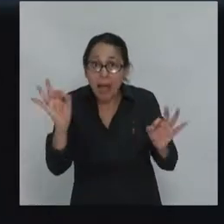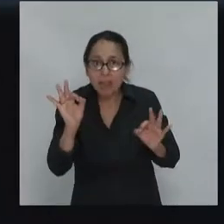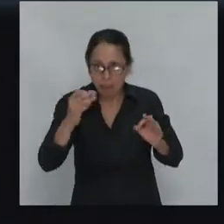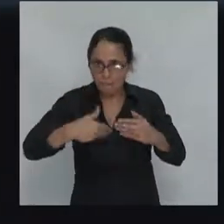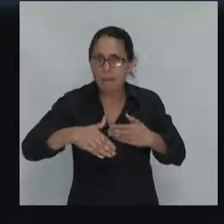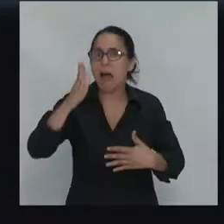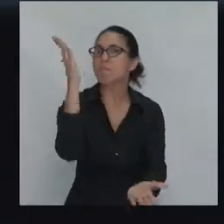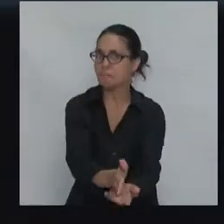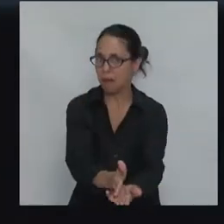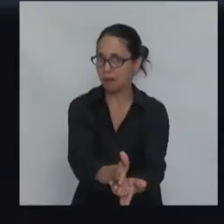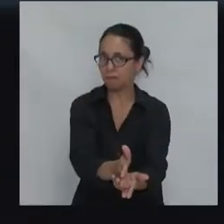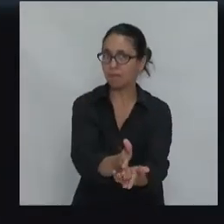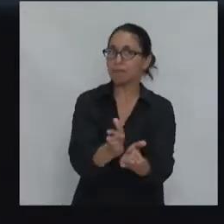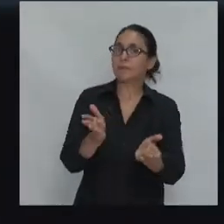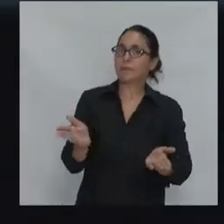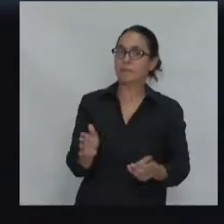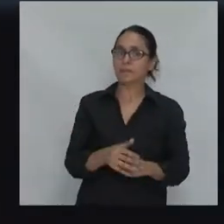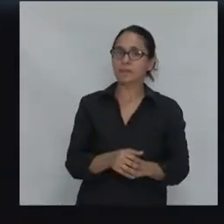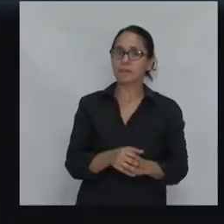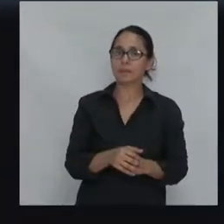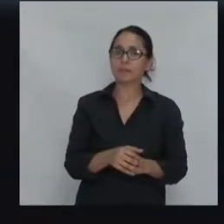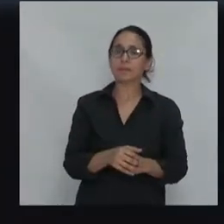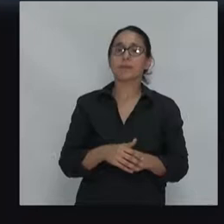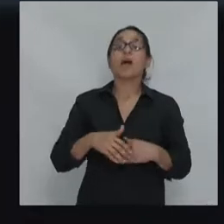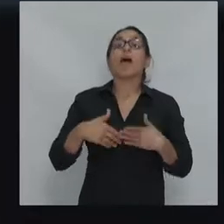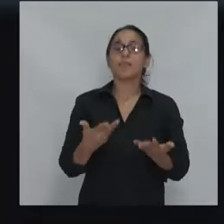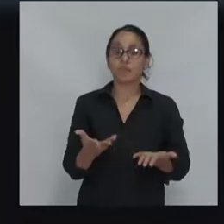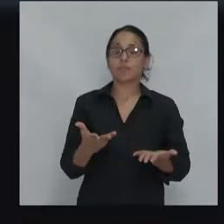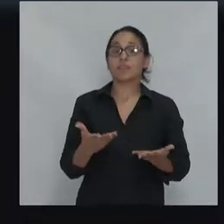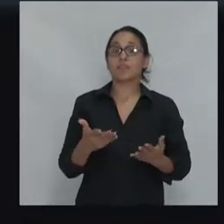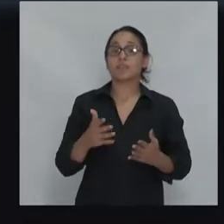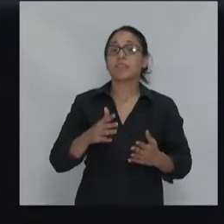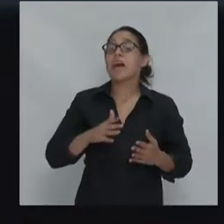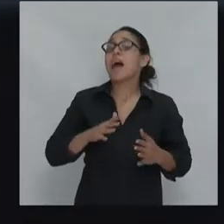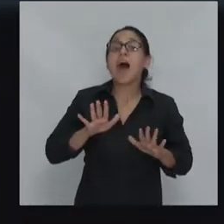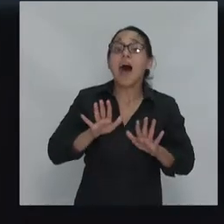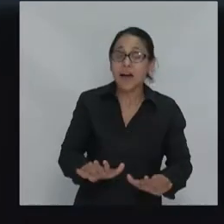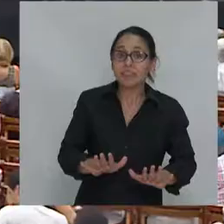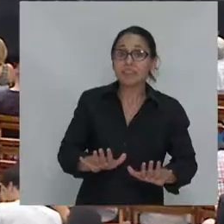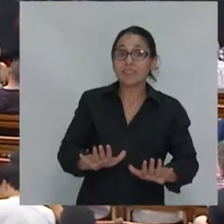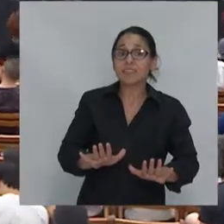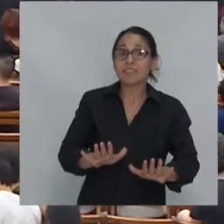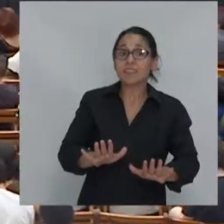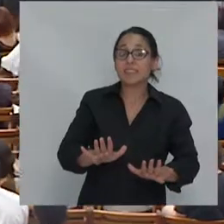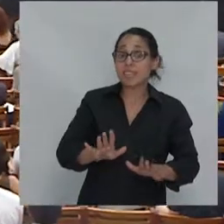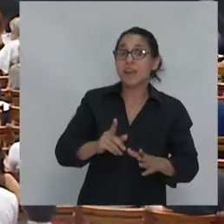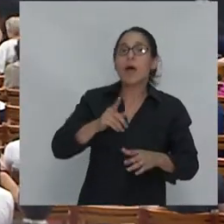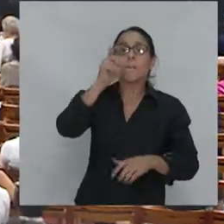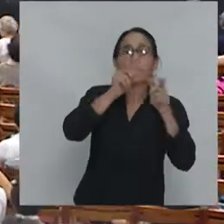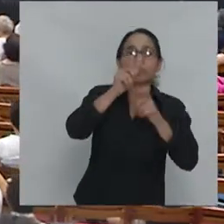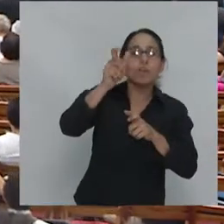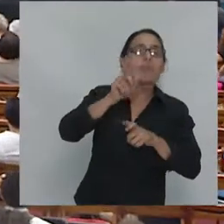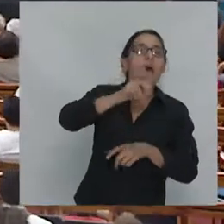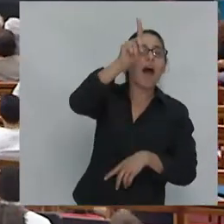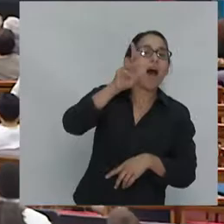bueno es un reflejo del estado de ánimo del élite norteamericana hoy